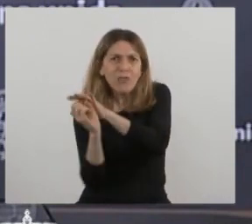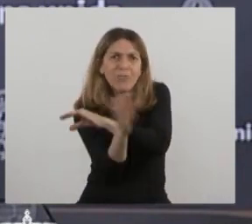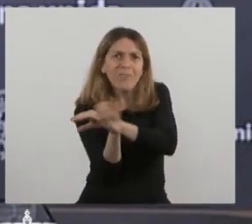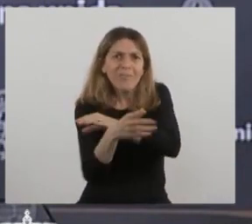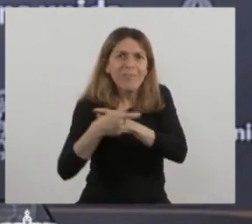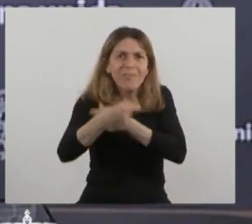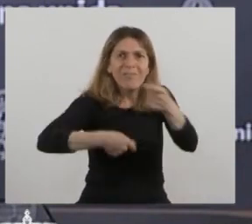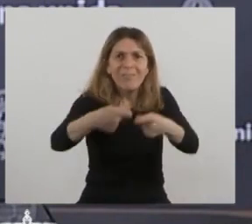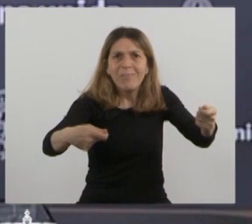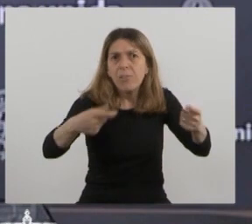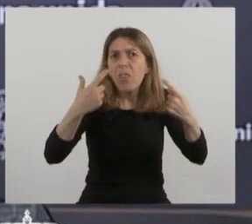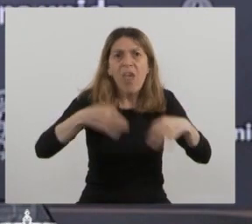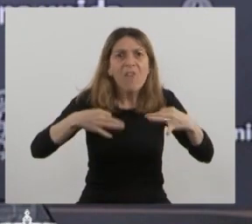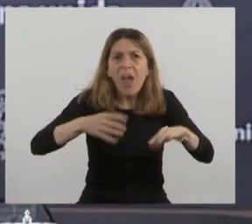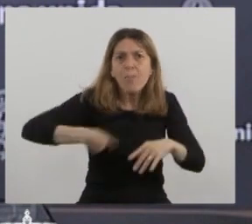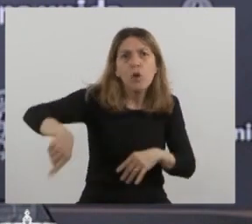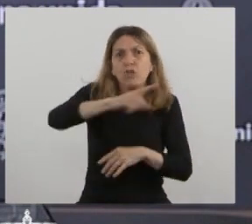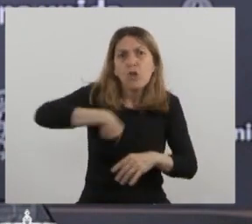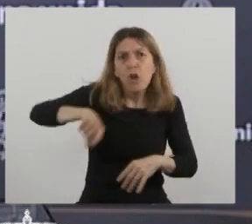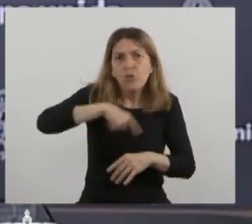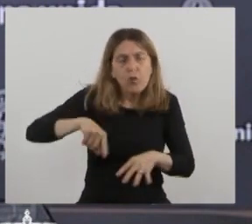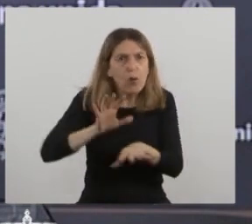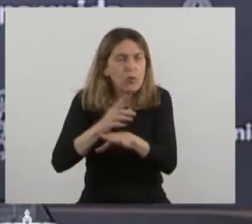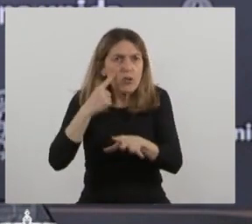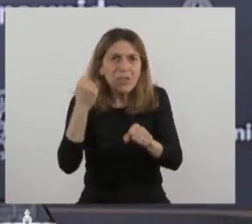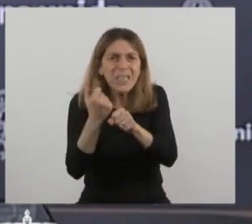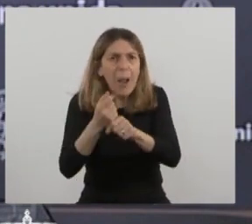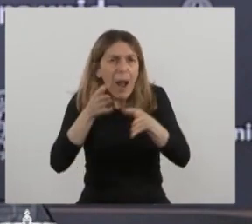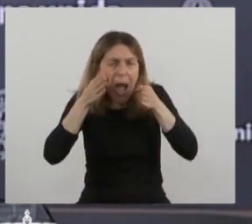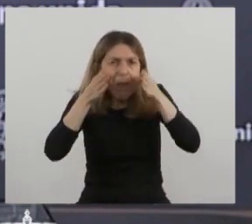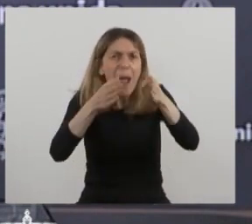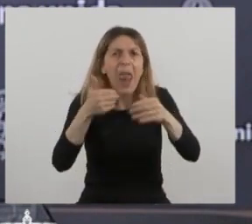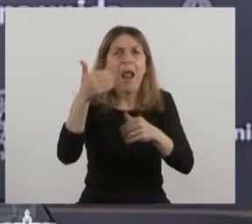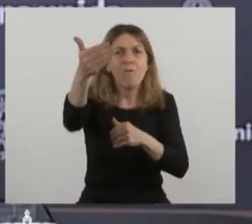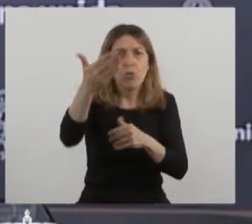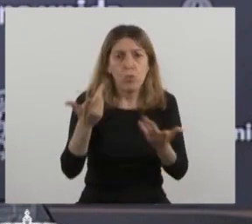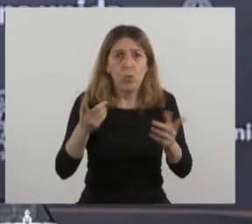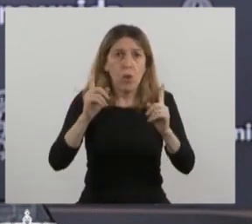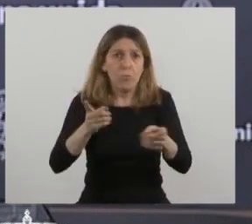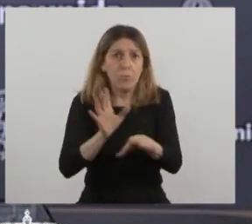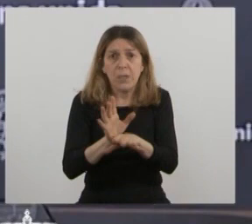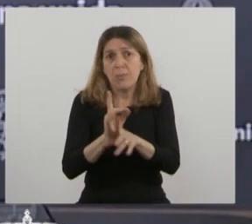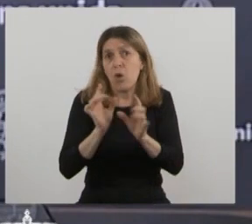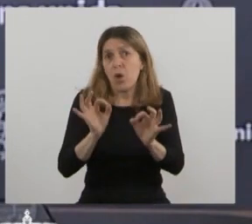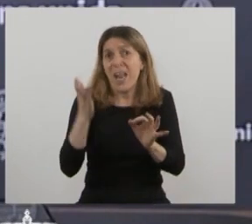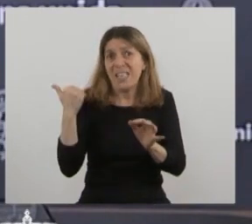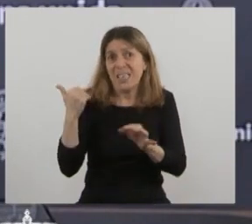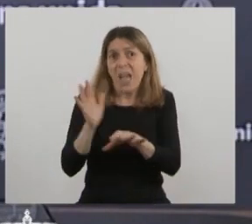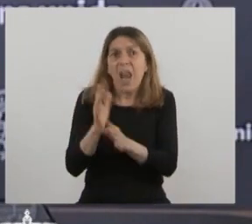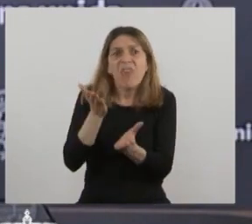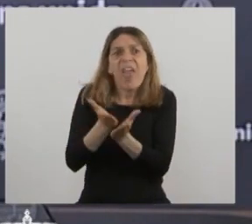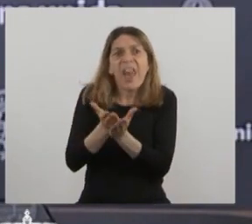que debemos encarar para el futuro. La reciente emisión de derechos